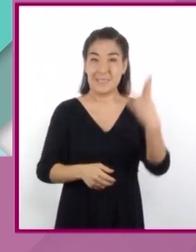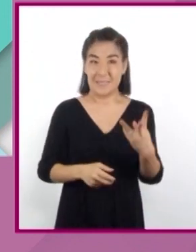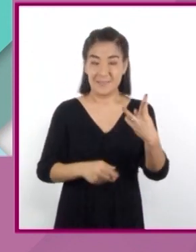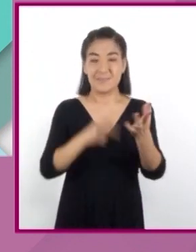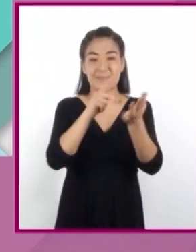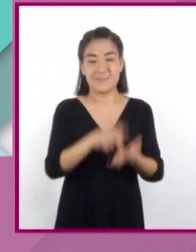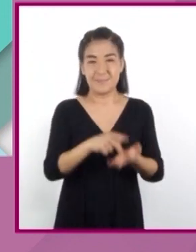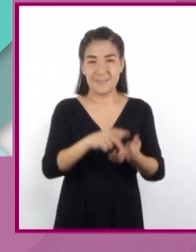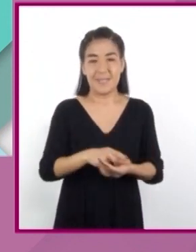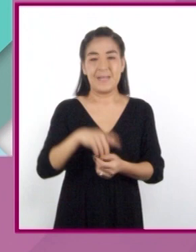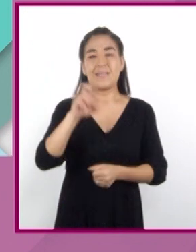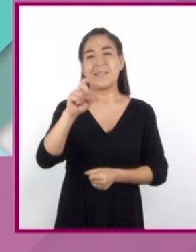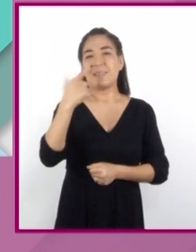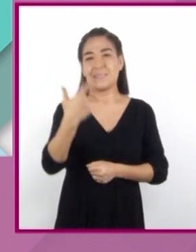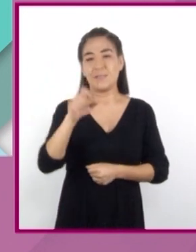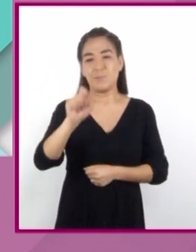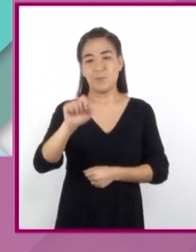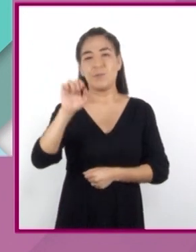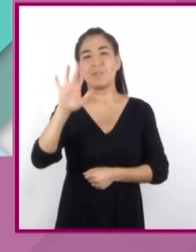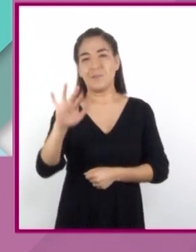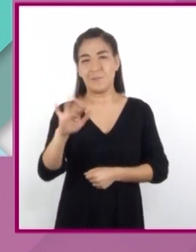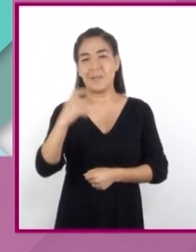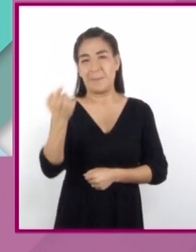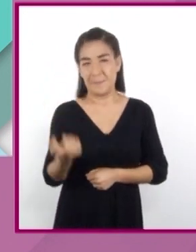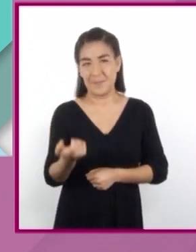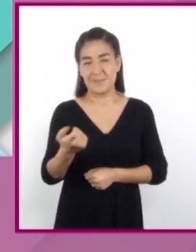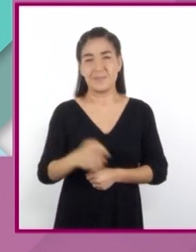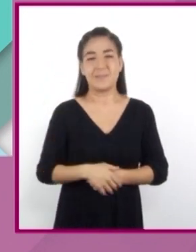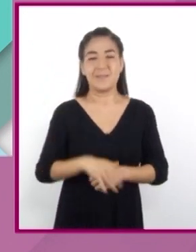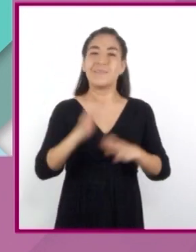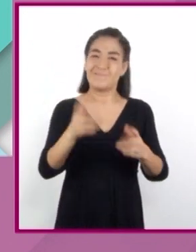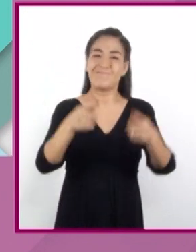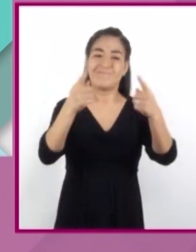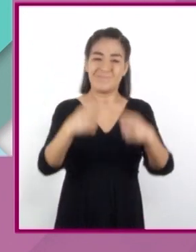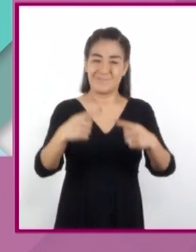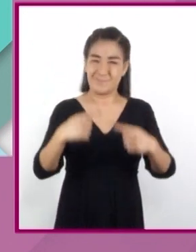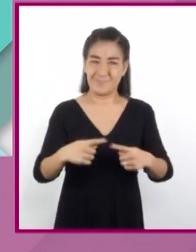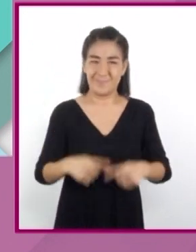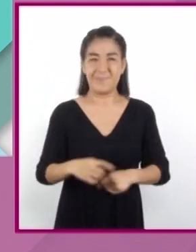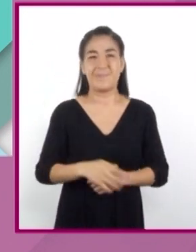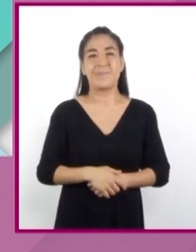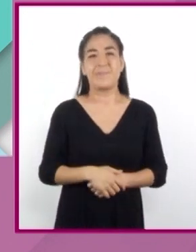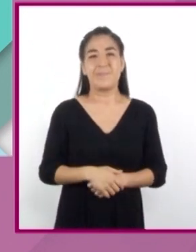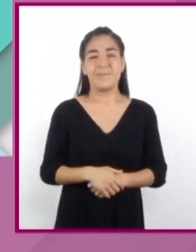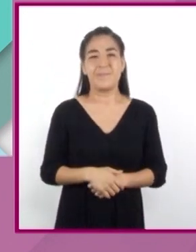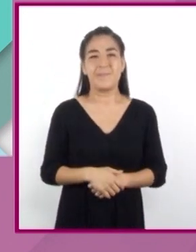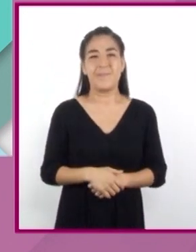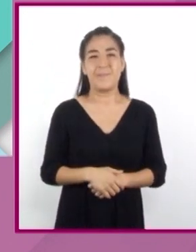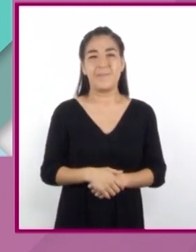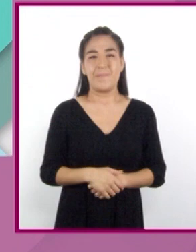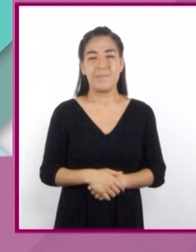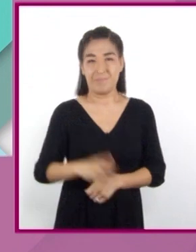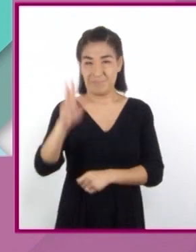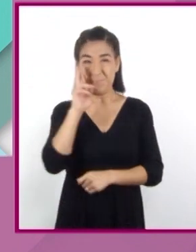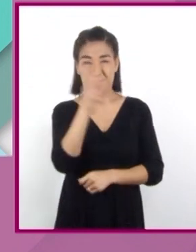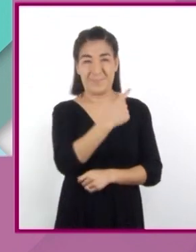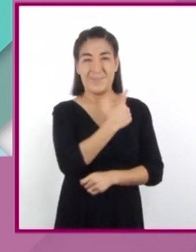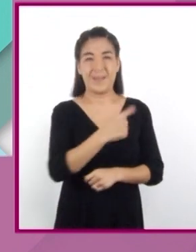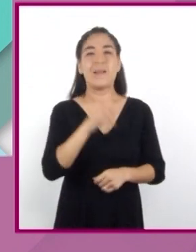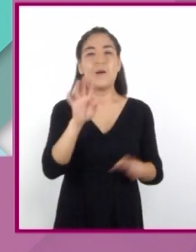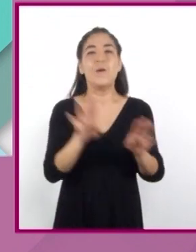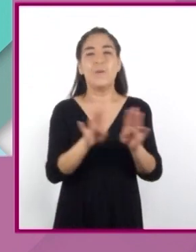kilogramos, son 37.50 pesos y así sucesivamente. Como lo observaron, la